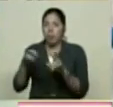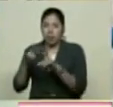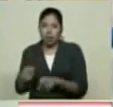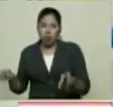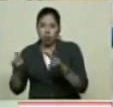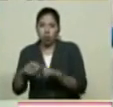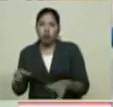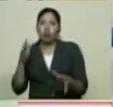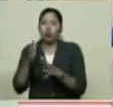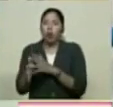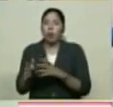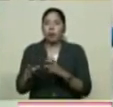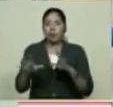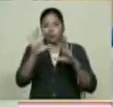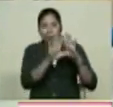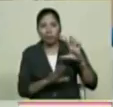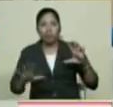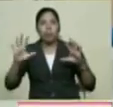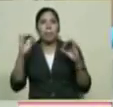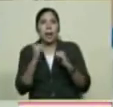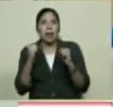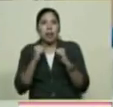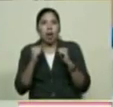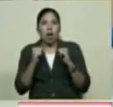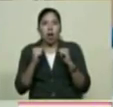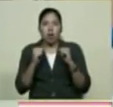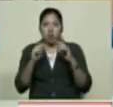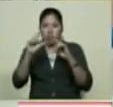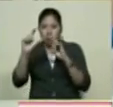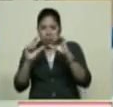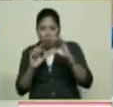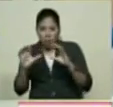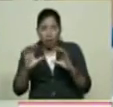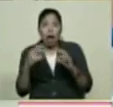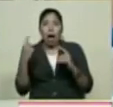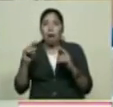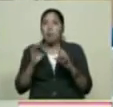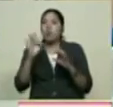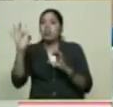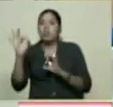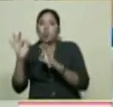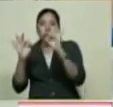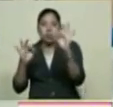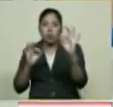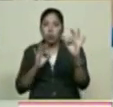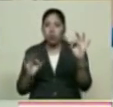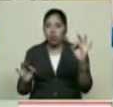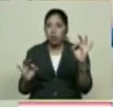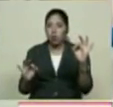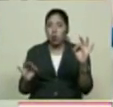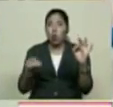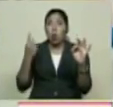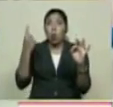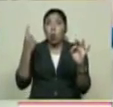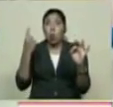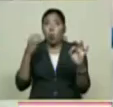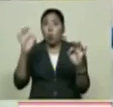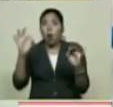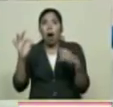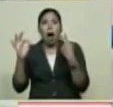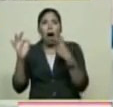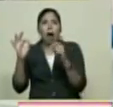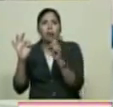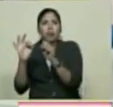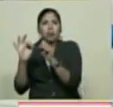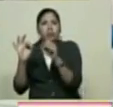la división política territorial, ¿no? Y de tres municipios, de un distrito, salieron tres municipios Pero la